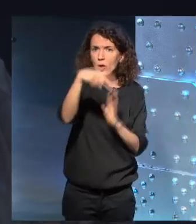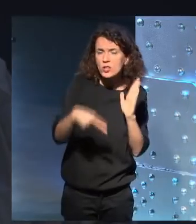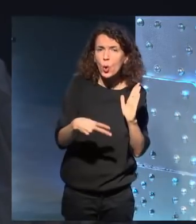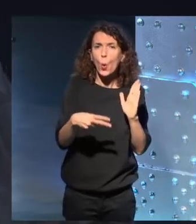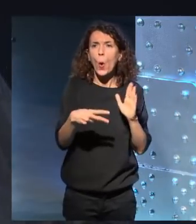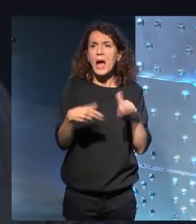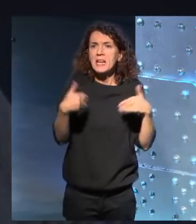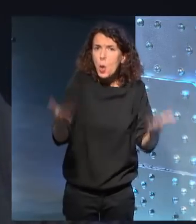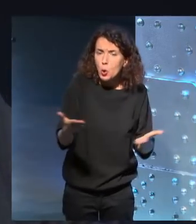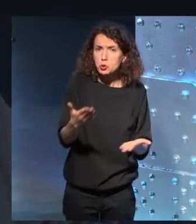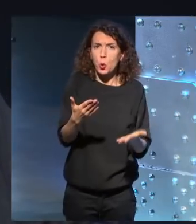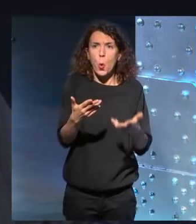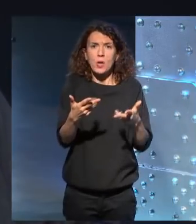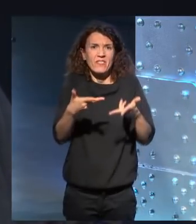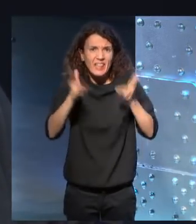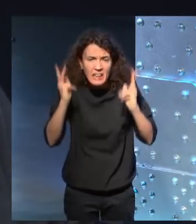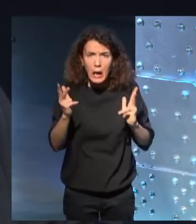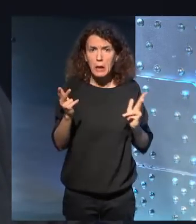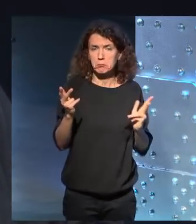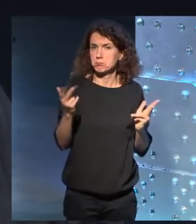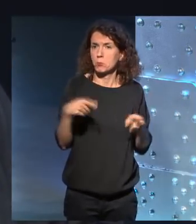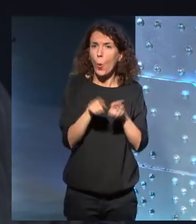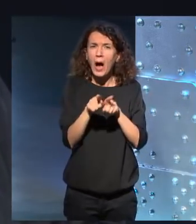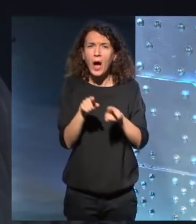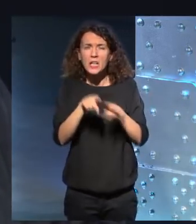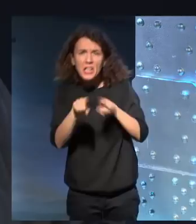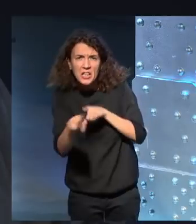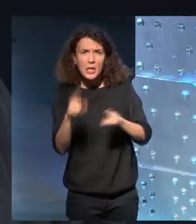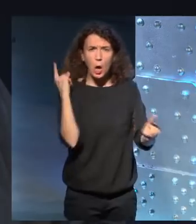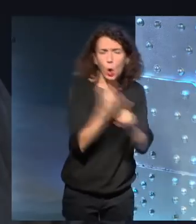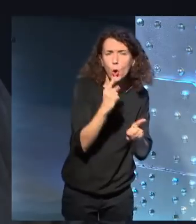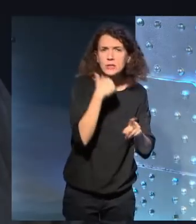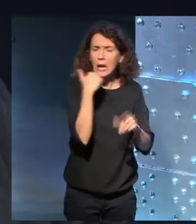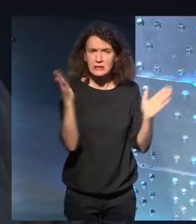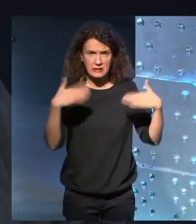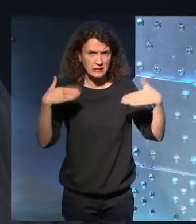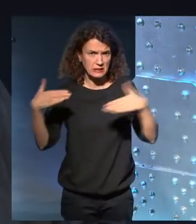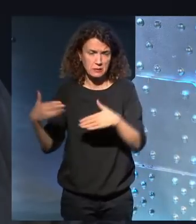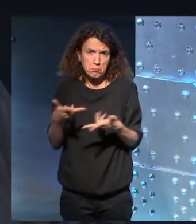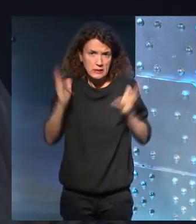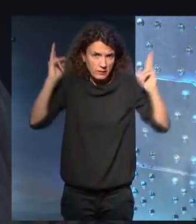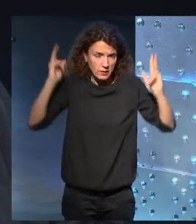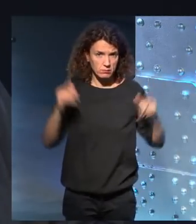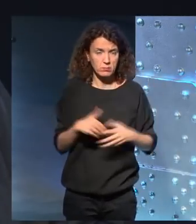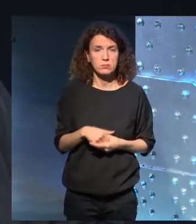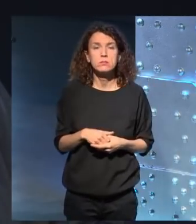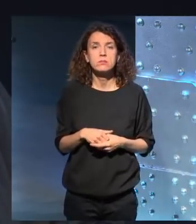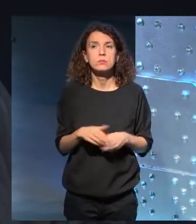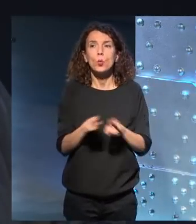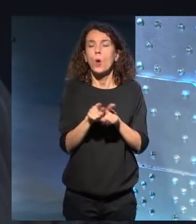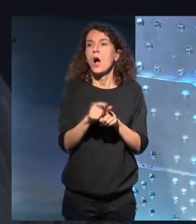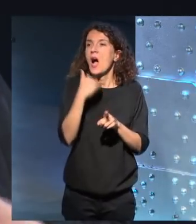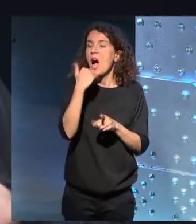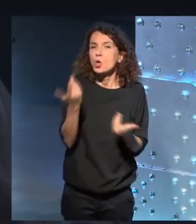generoso, que no iba a hacer críticas, no iba a